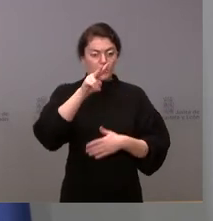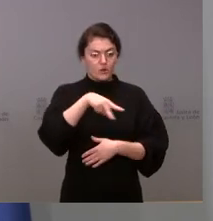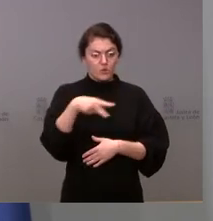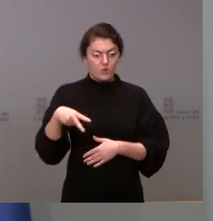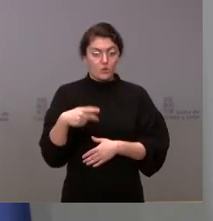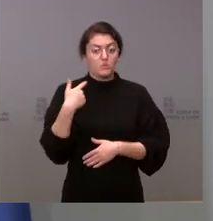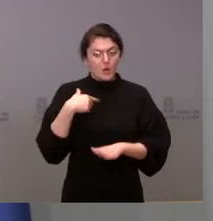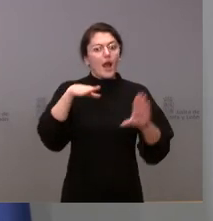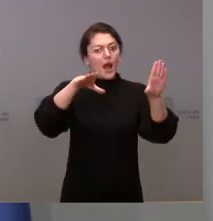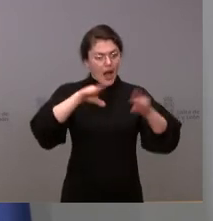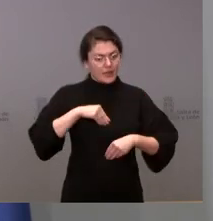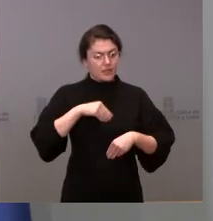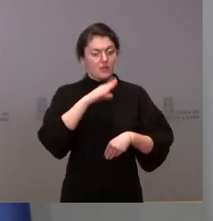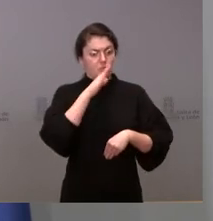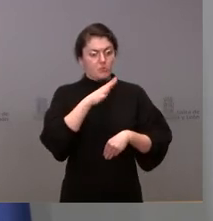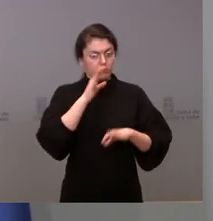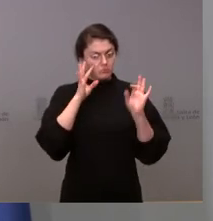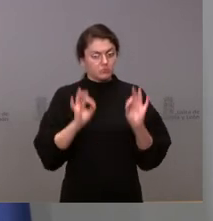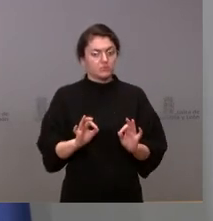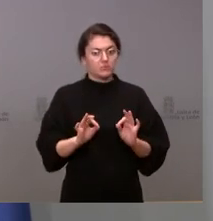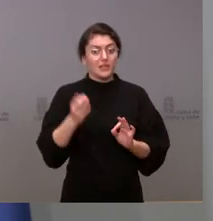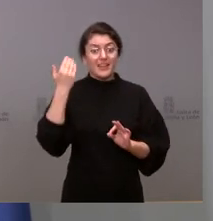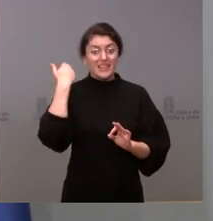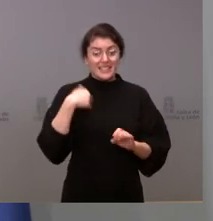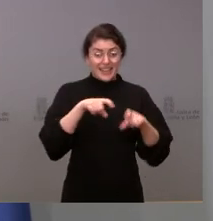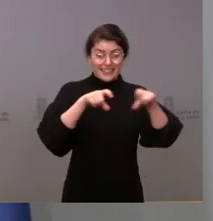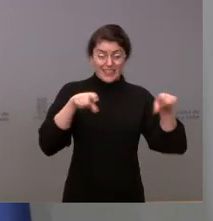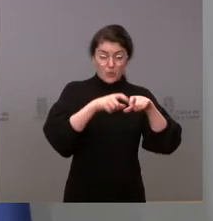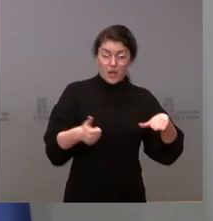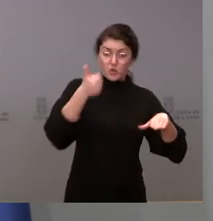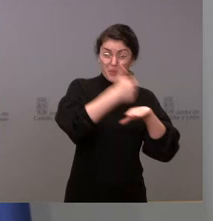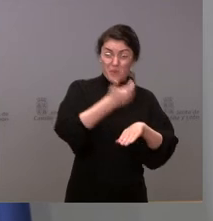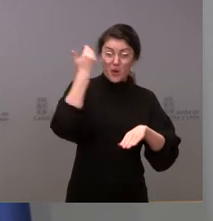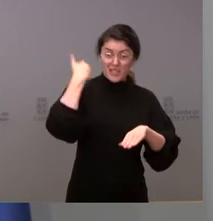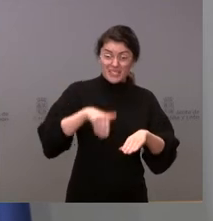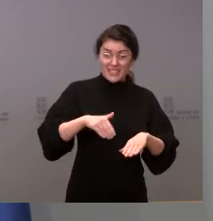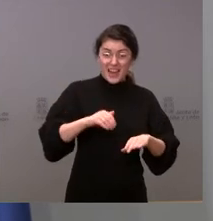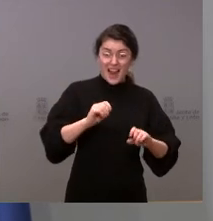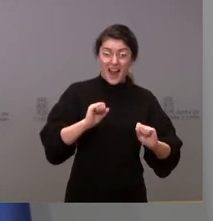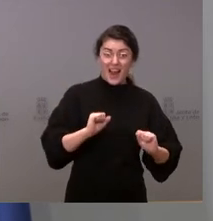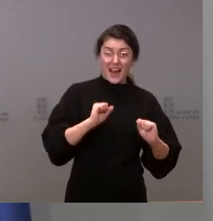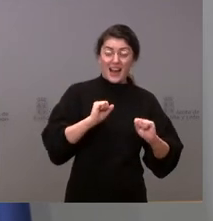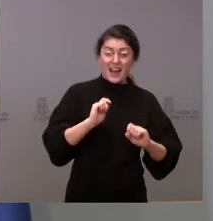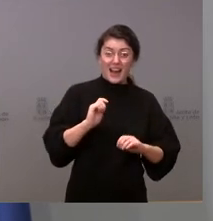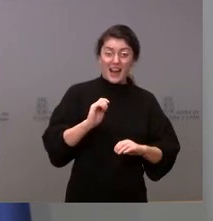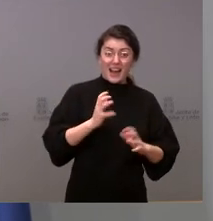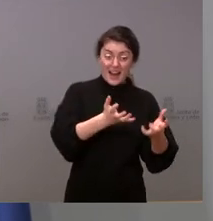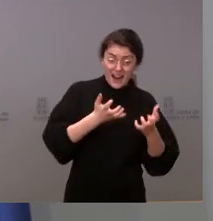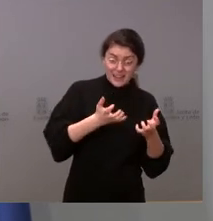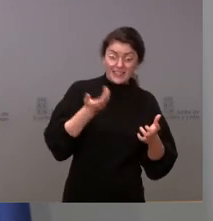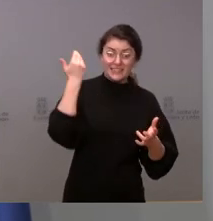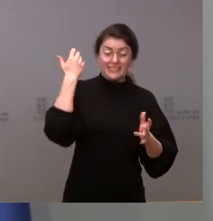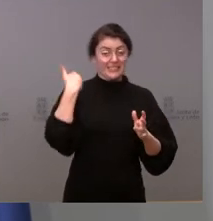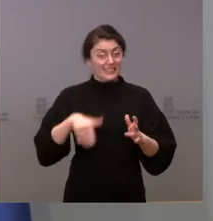planteado y por tanto una vez que hemos ganado la sentencia en el Supremo y además la cifra es conforme a lo que hemos defendido siempre pues hemos aceptado la misma